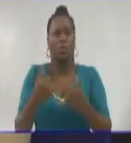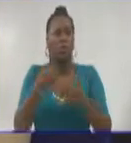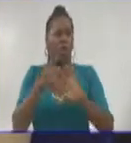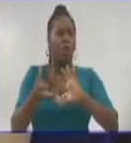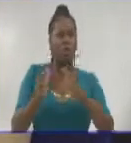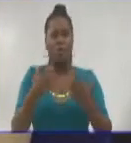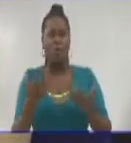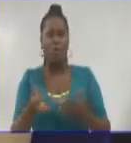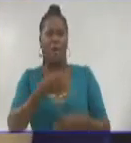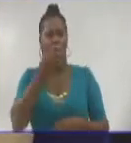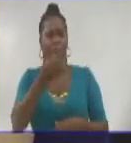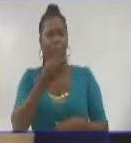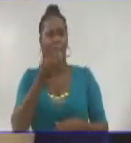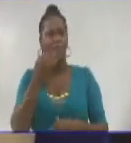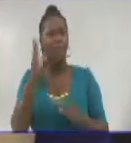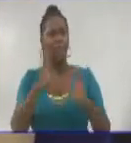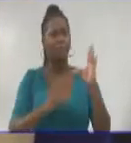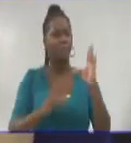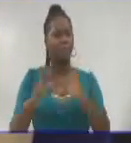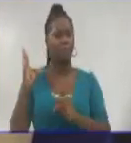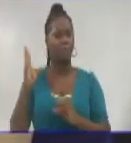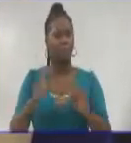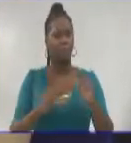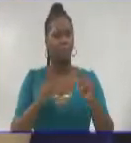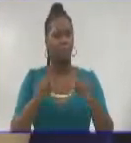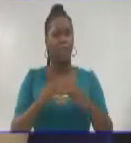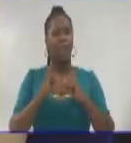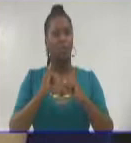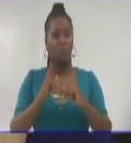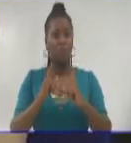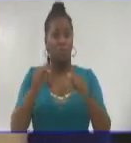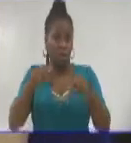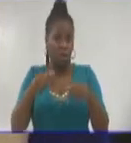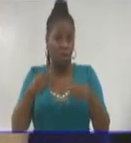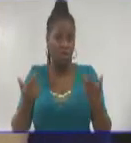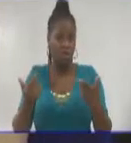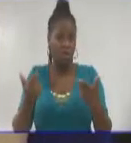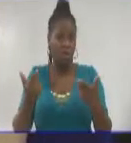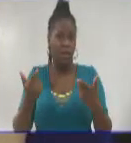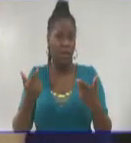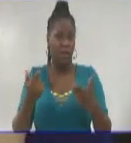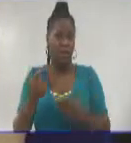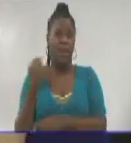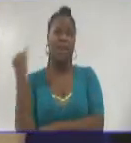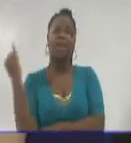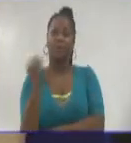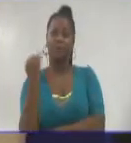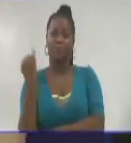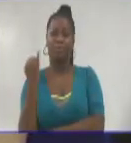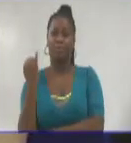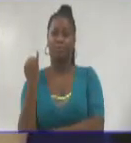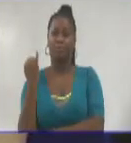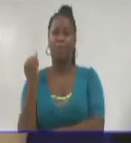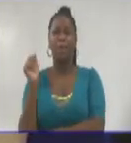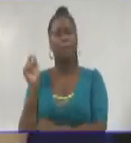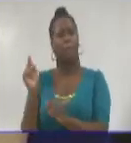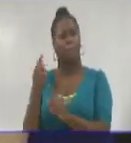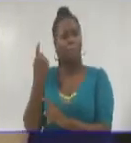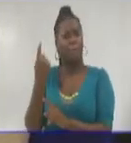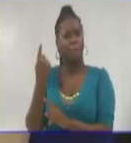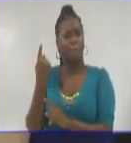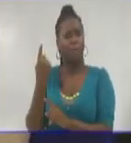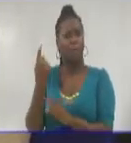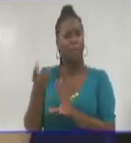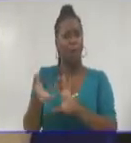conversaremos sobre lo que es noticia con carácter internacional. Primero, el spot